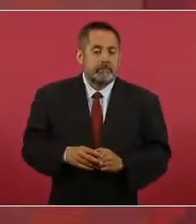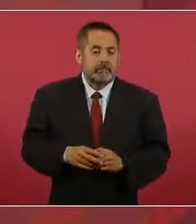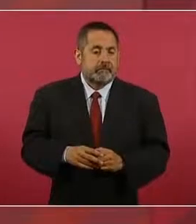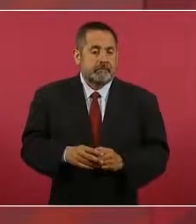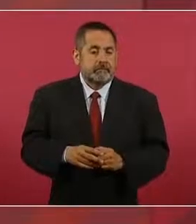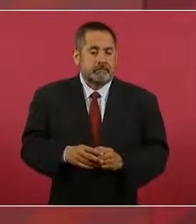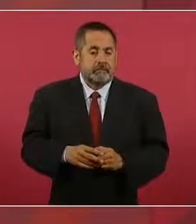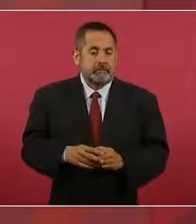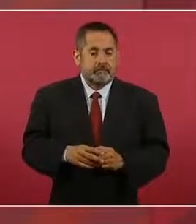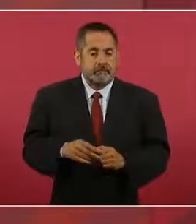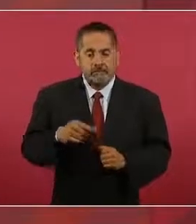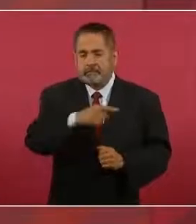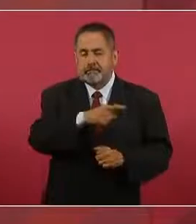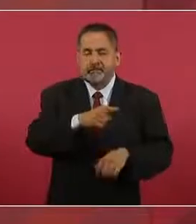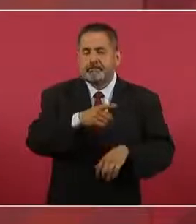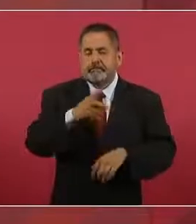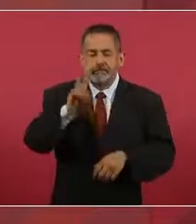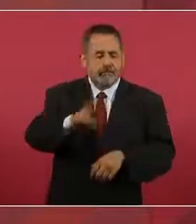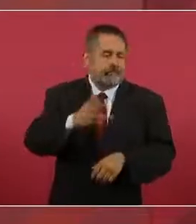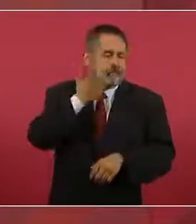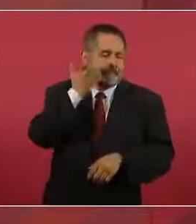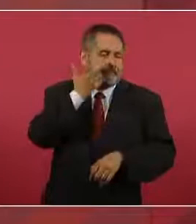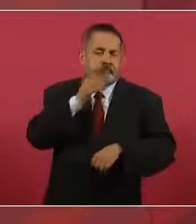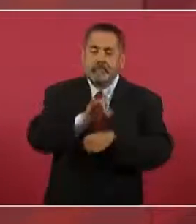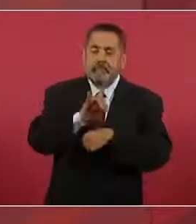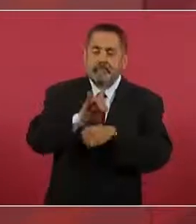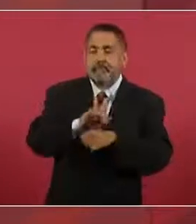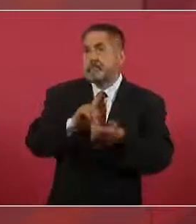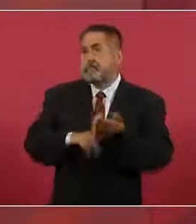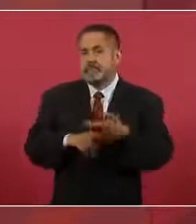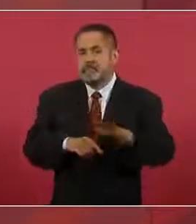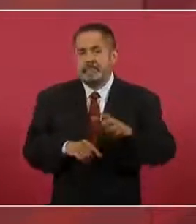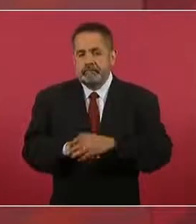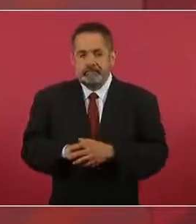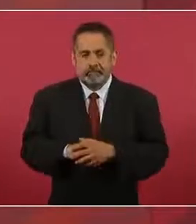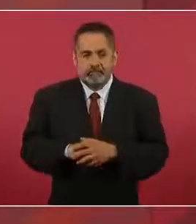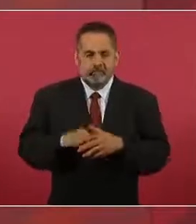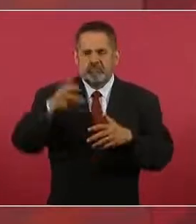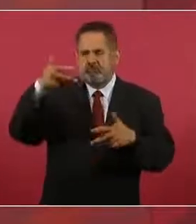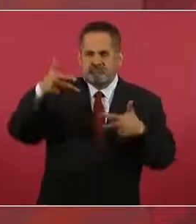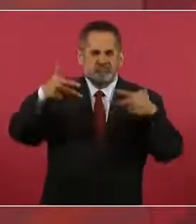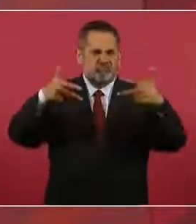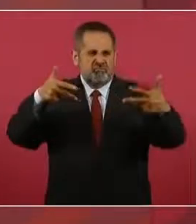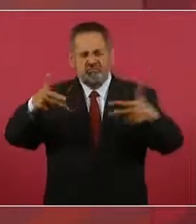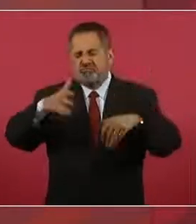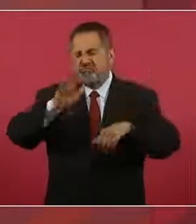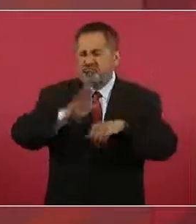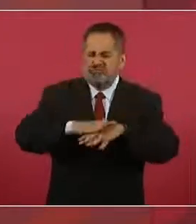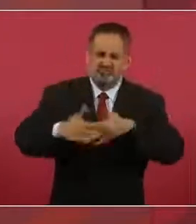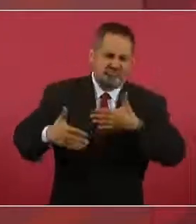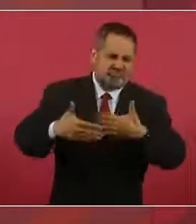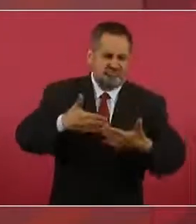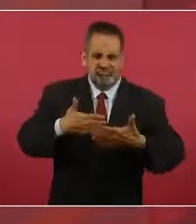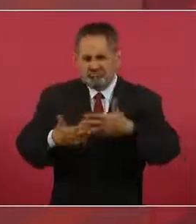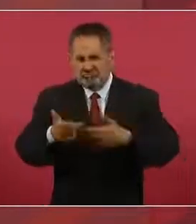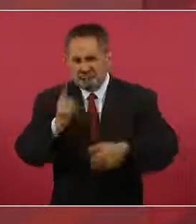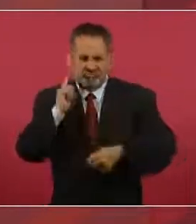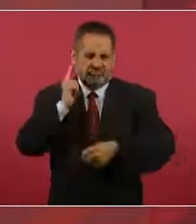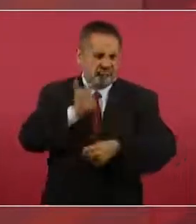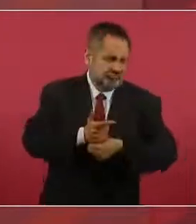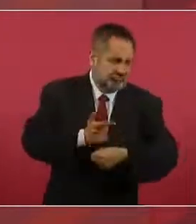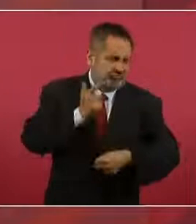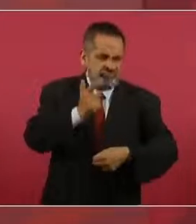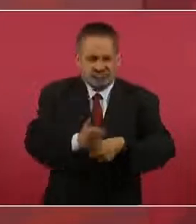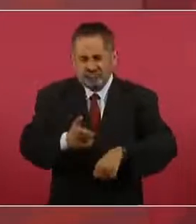Hacían la faramalla de que con sistemas modernos se detectaba